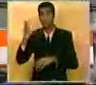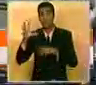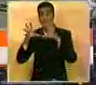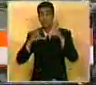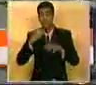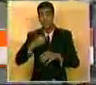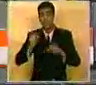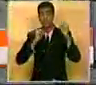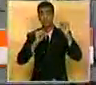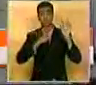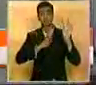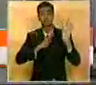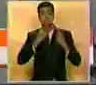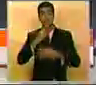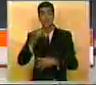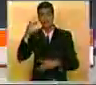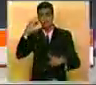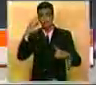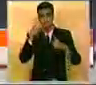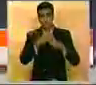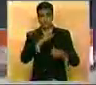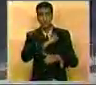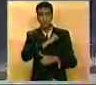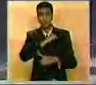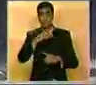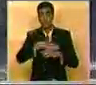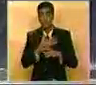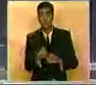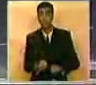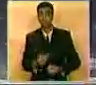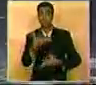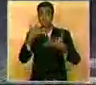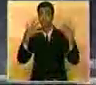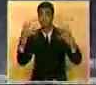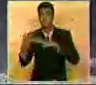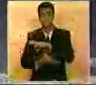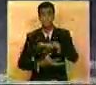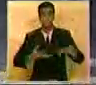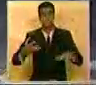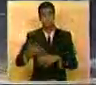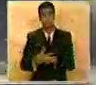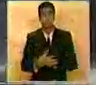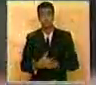una jornada de huelga sobre la que planea el temor a un estallido de la violencia.